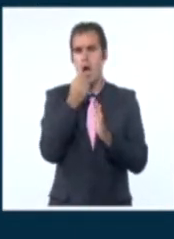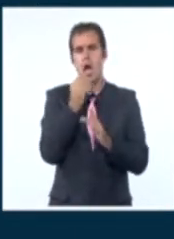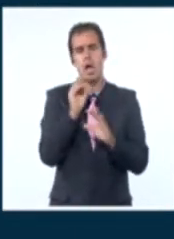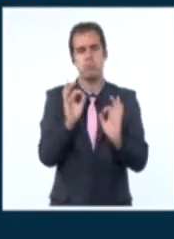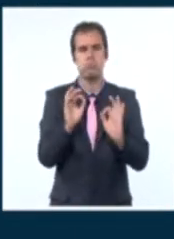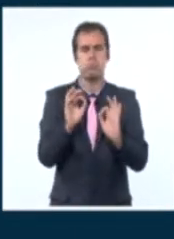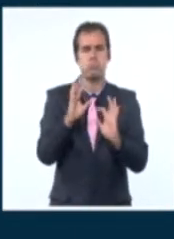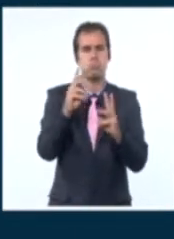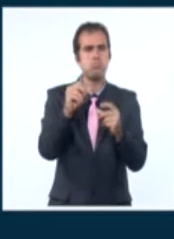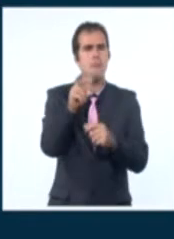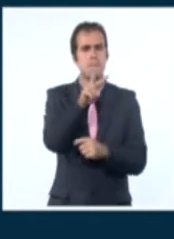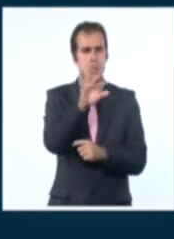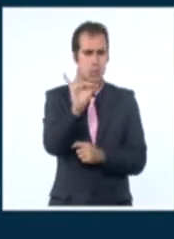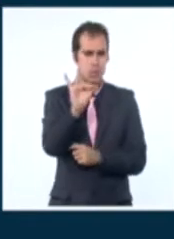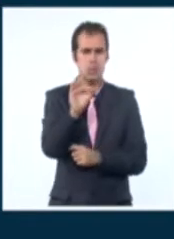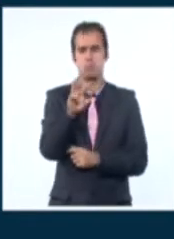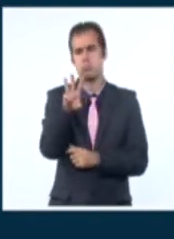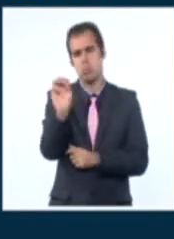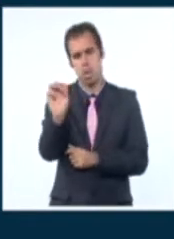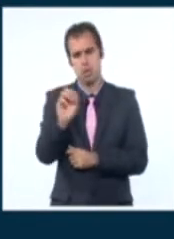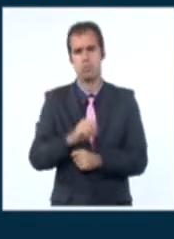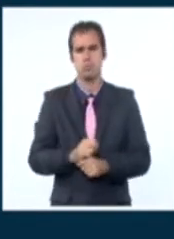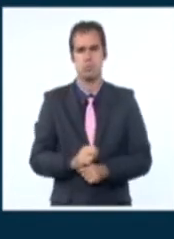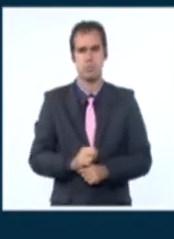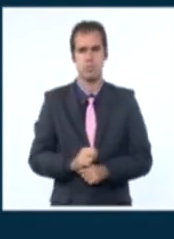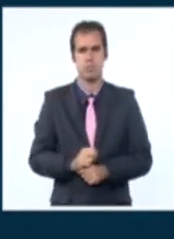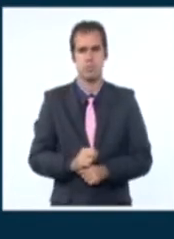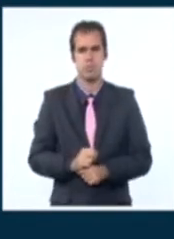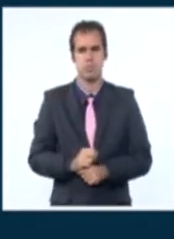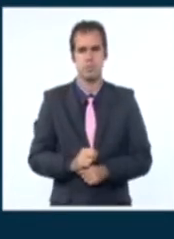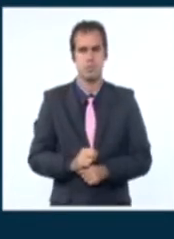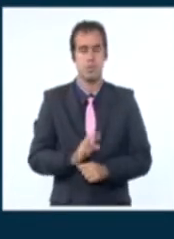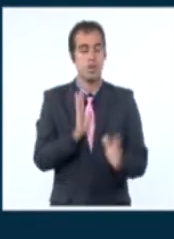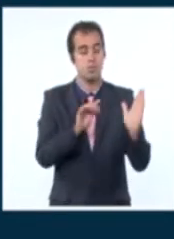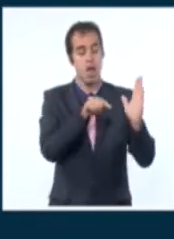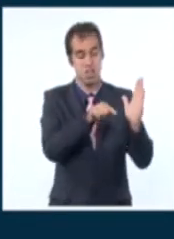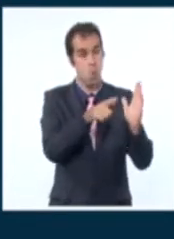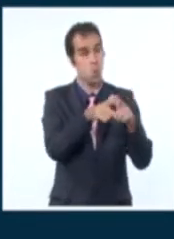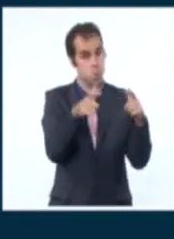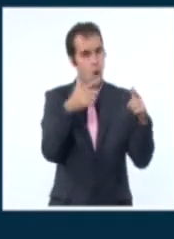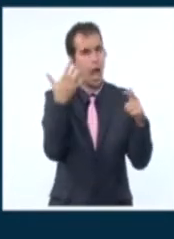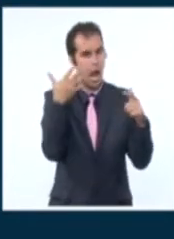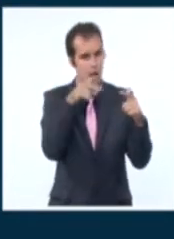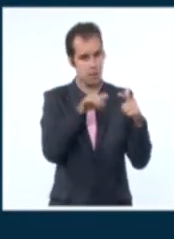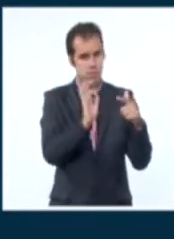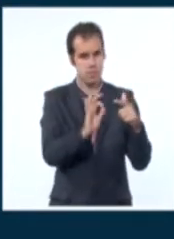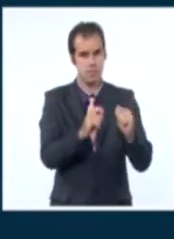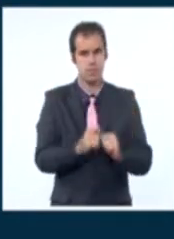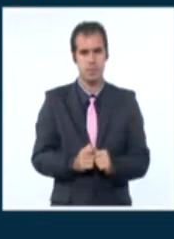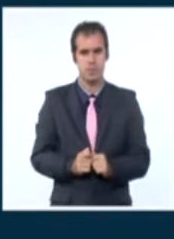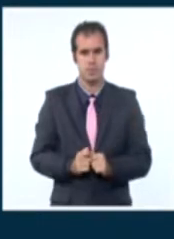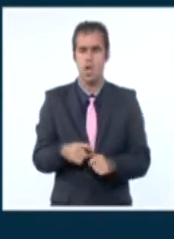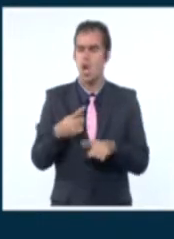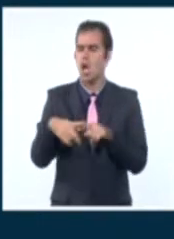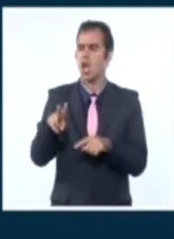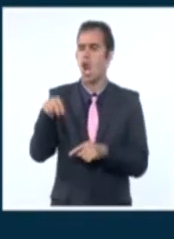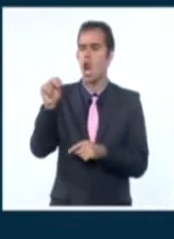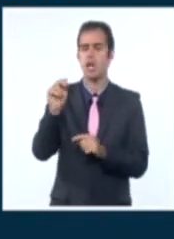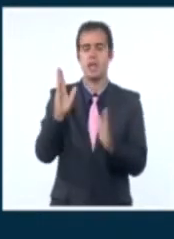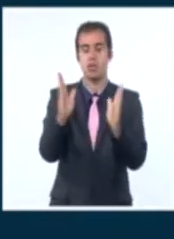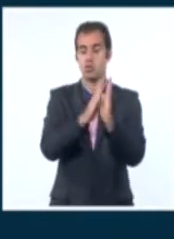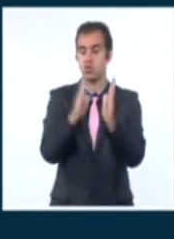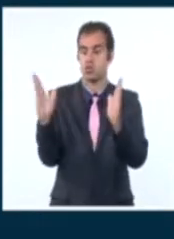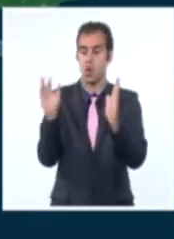Valores máximos entre 27 30 grados Celsius en gran parte del país, superiores en el sur oriental e inferiores en algunas localidades de la costa norte del centro y del